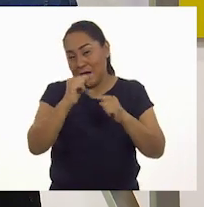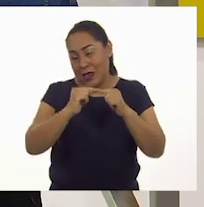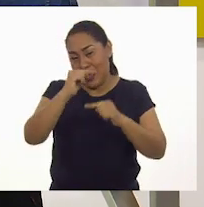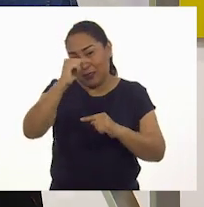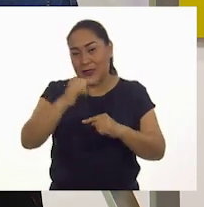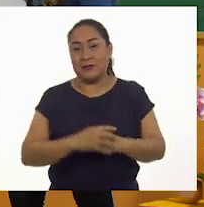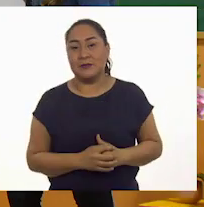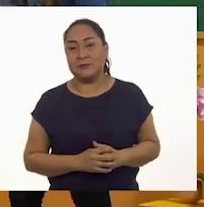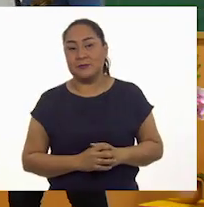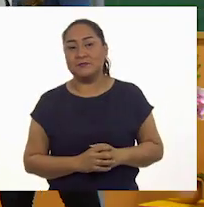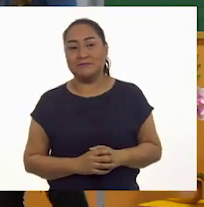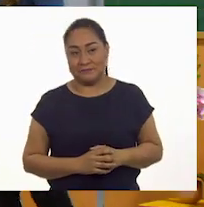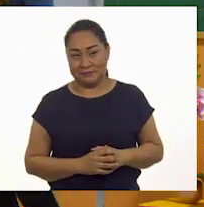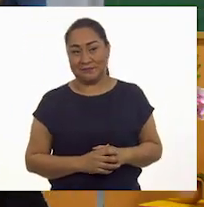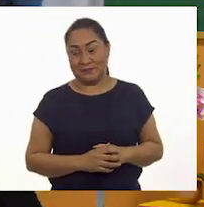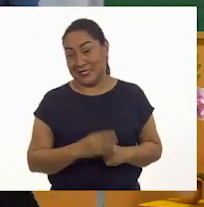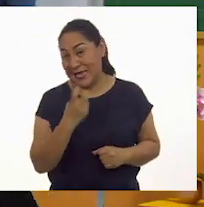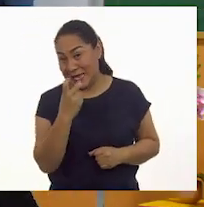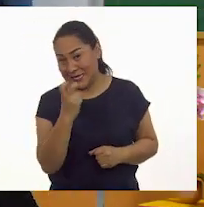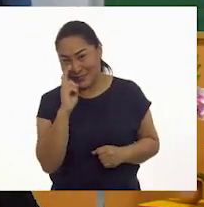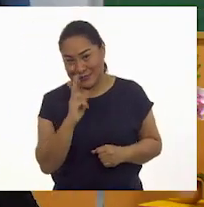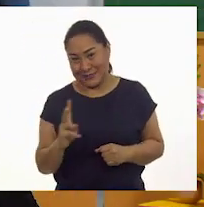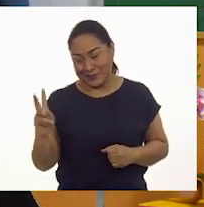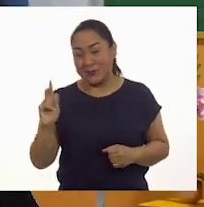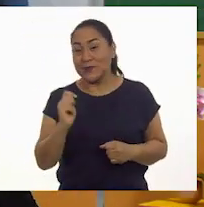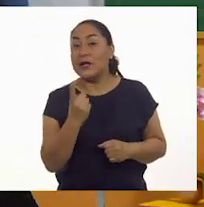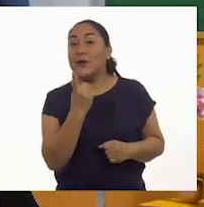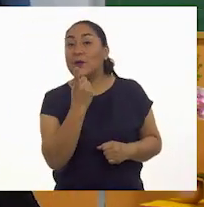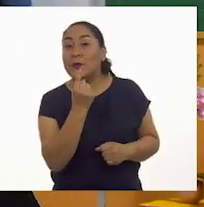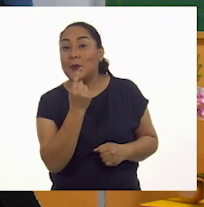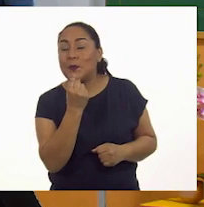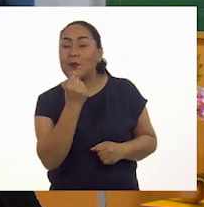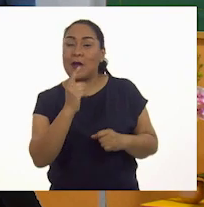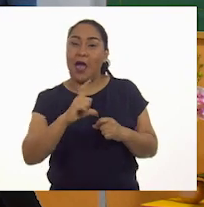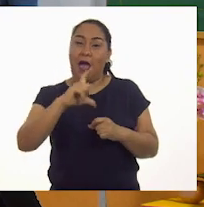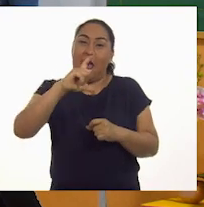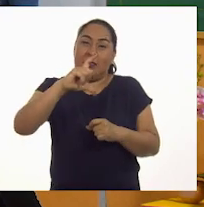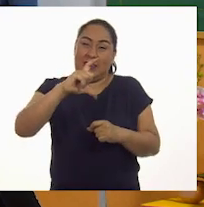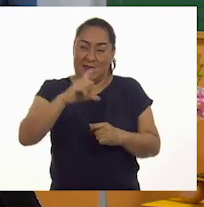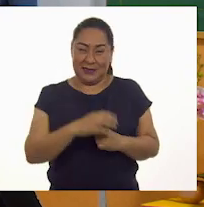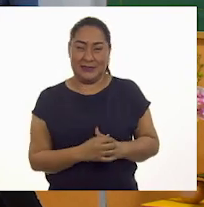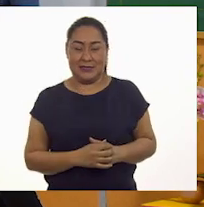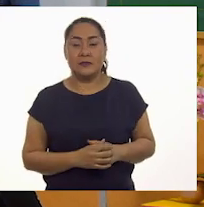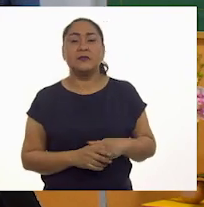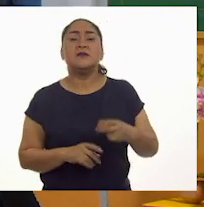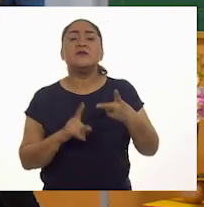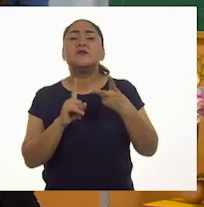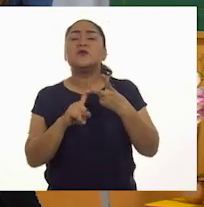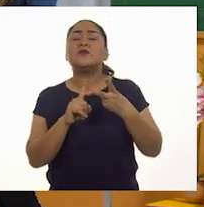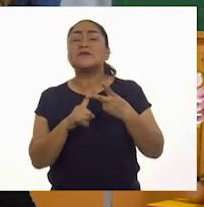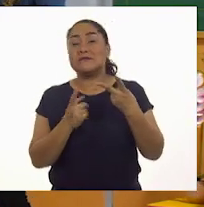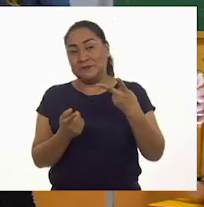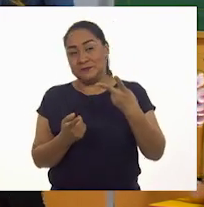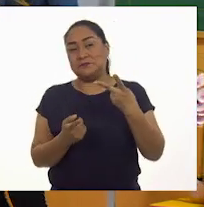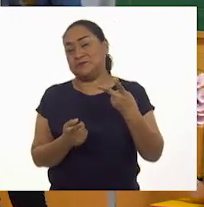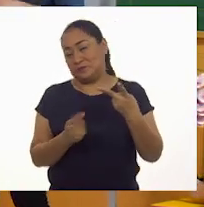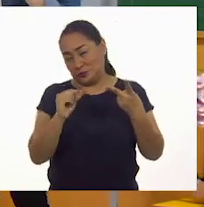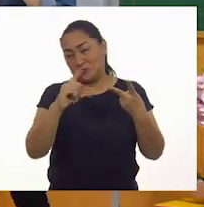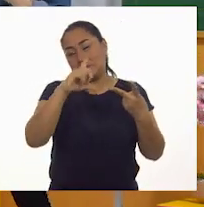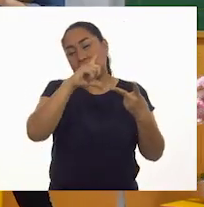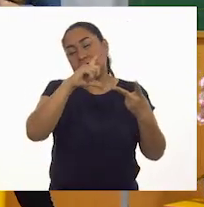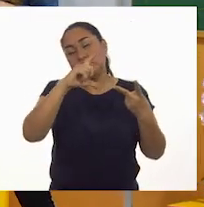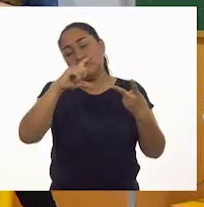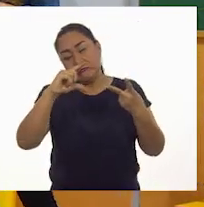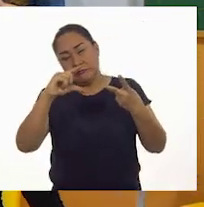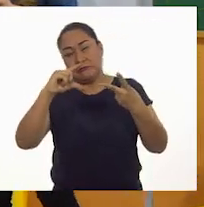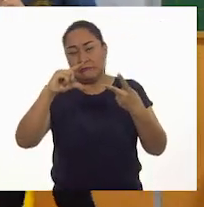la vela más grande y recién encendida. Como pueden ver, el número dos ya está un poquito desgastada, pero